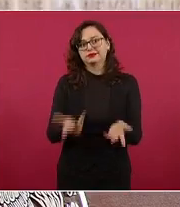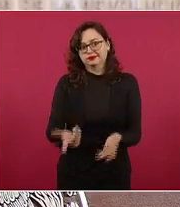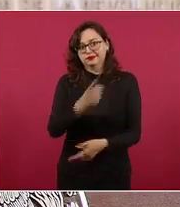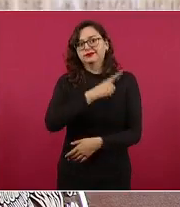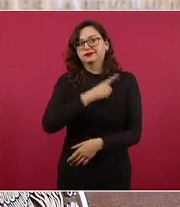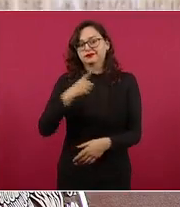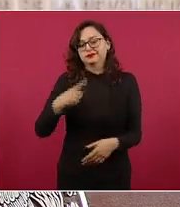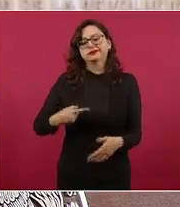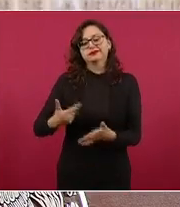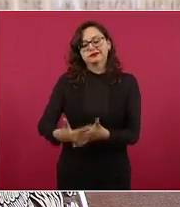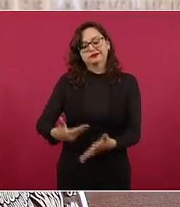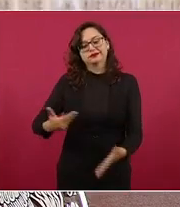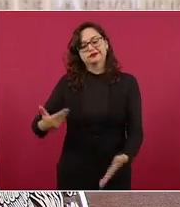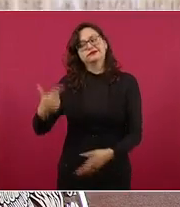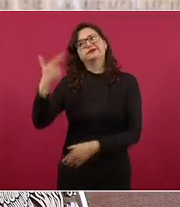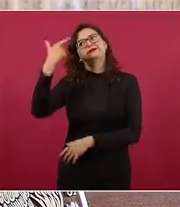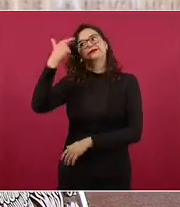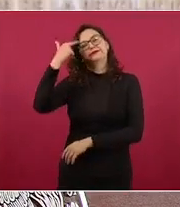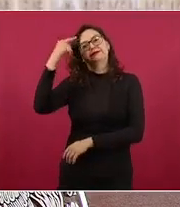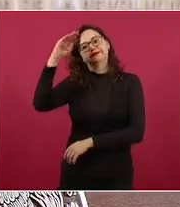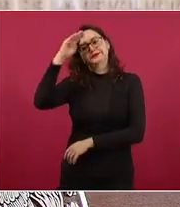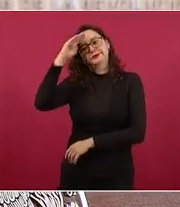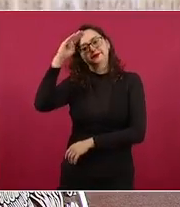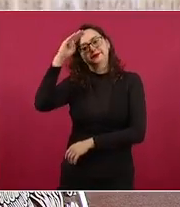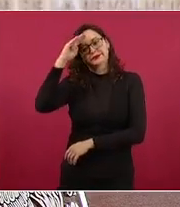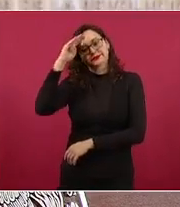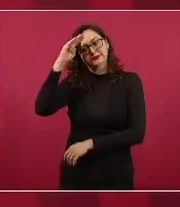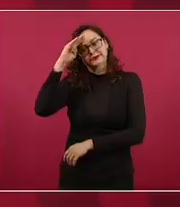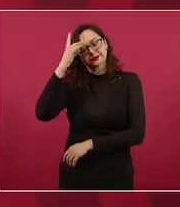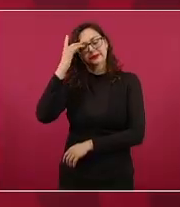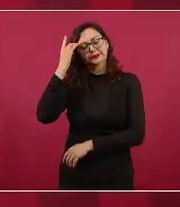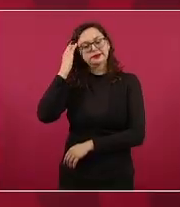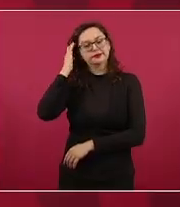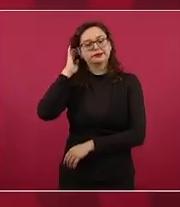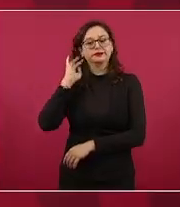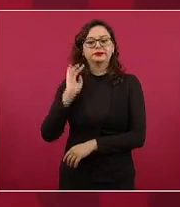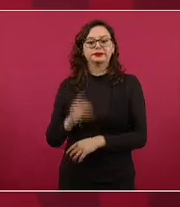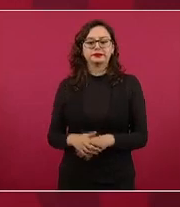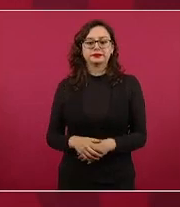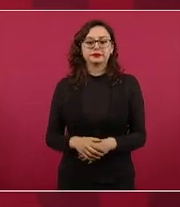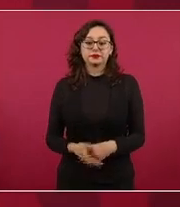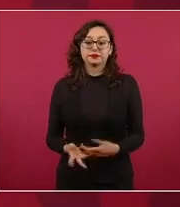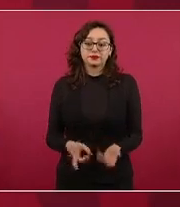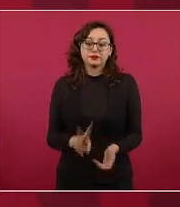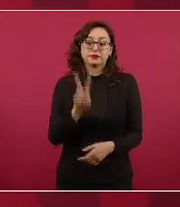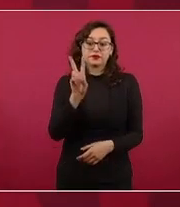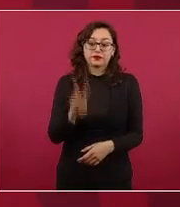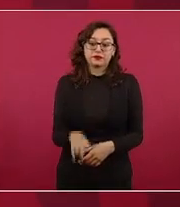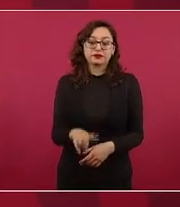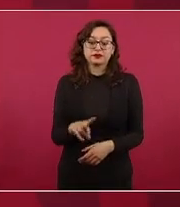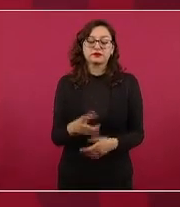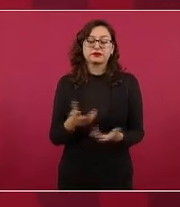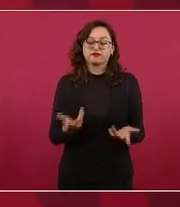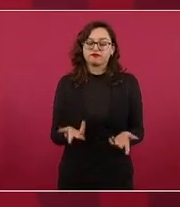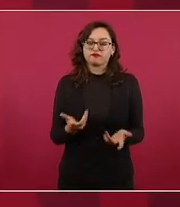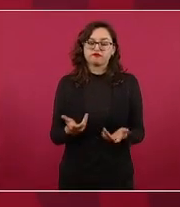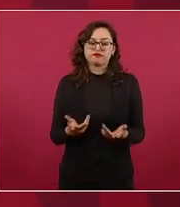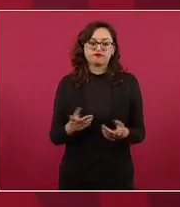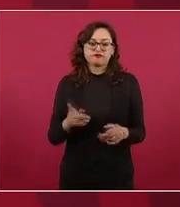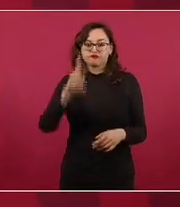se produjo aunque ya venía mal la economía desde la pandemia